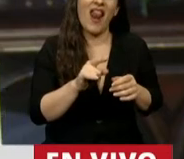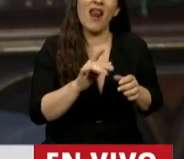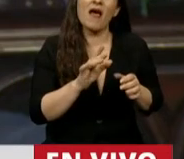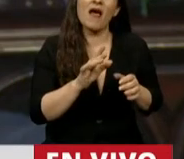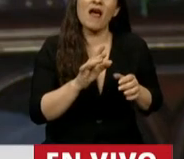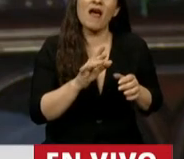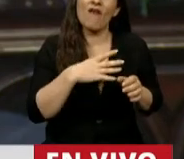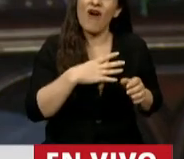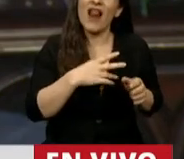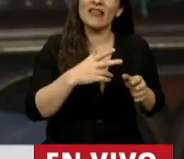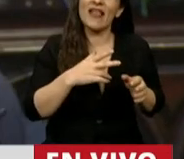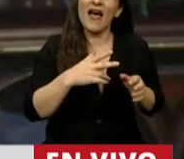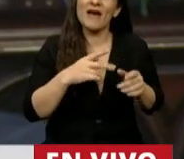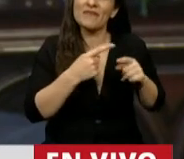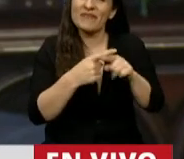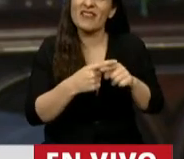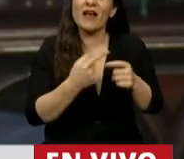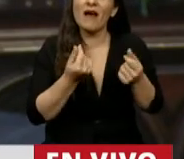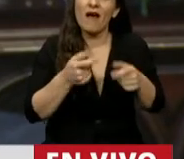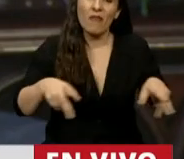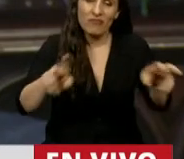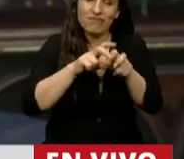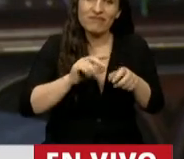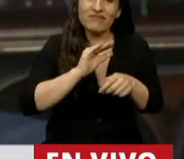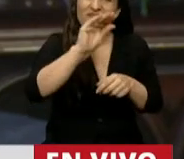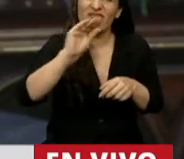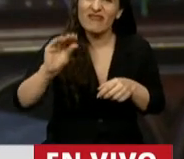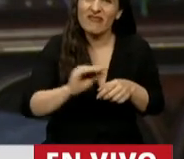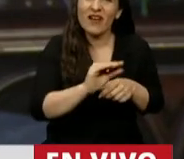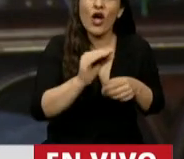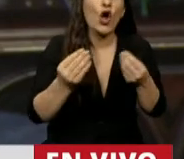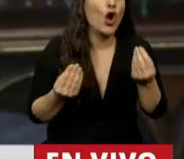cómo se van a distribuir los recursos, les doy un ejemplo.